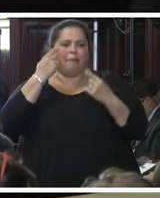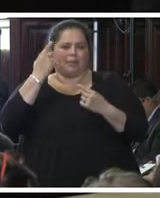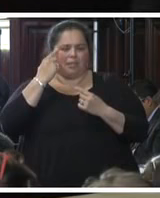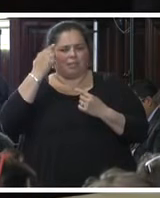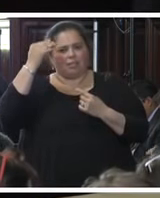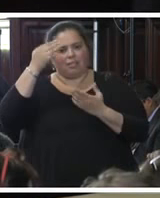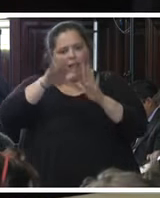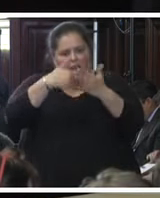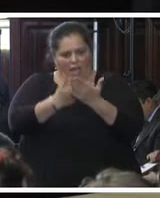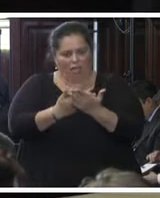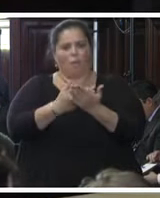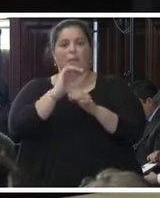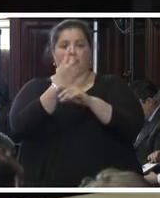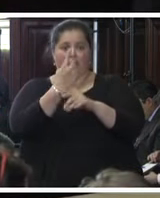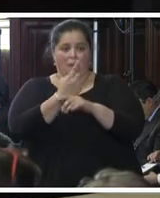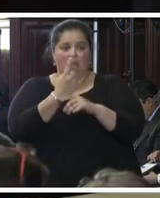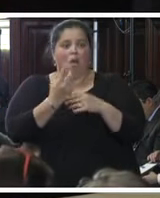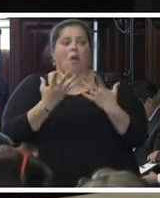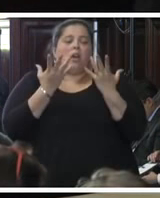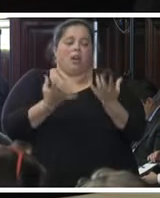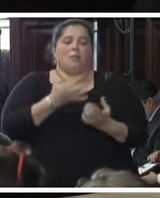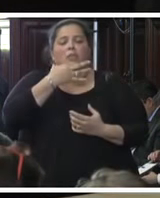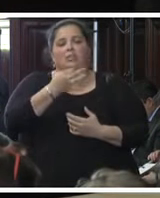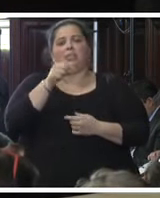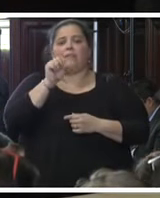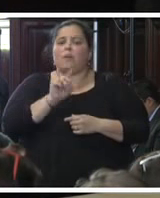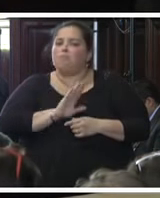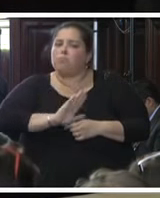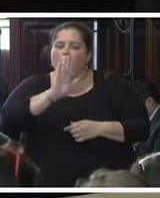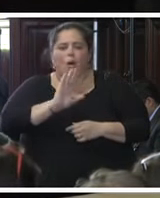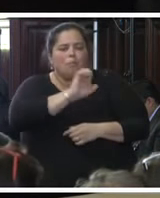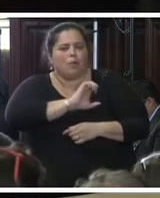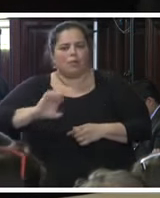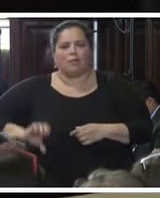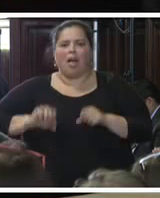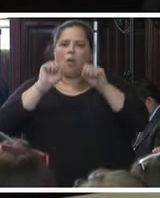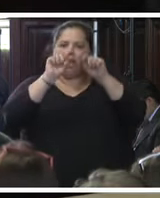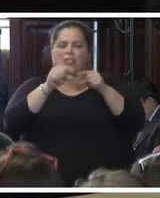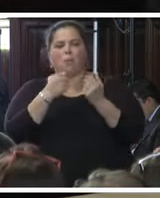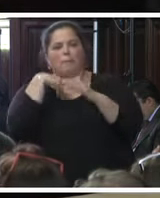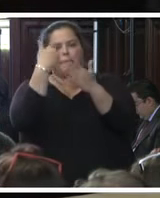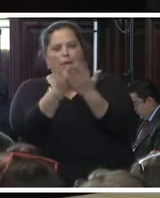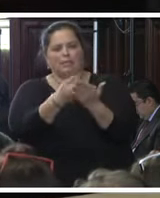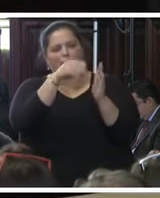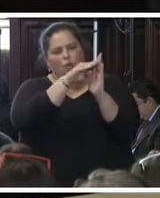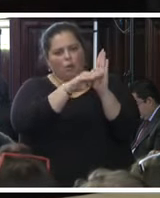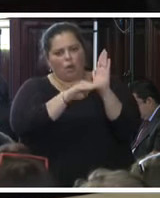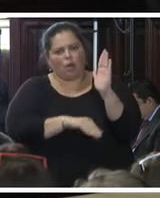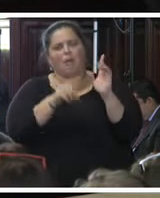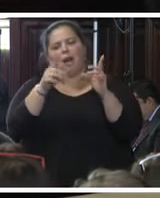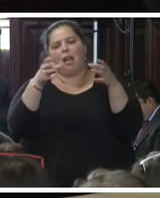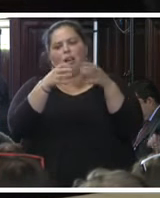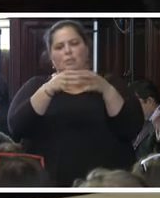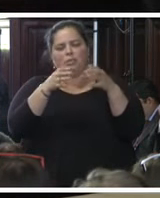Primero, queremos enfatizar que fue el propio Estado quien presentó el cronograma a la Comisión Interamericana de Derechos Humanos